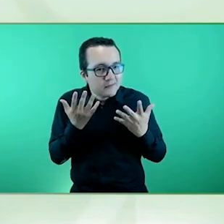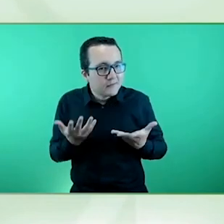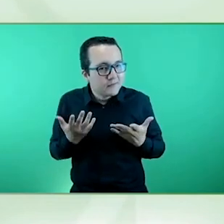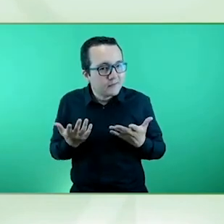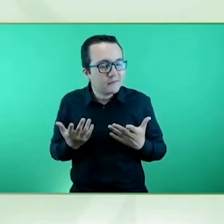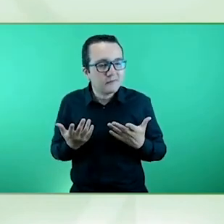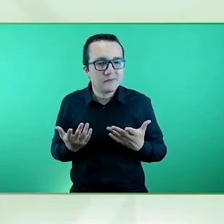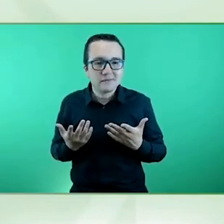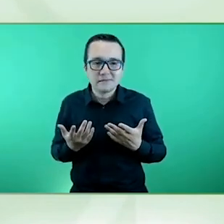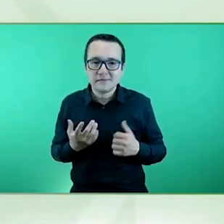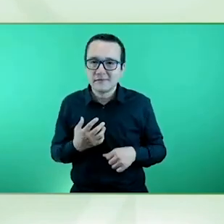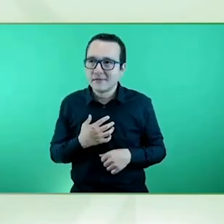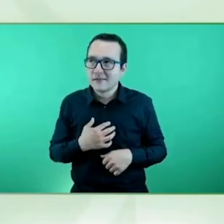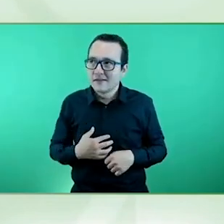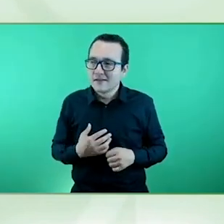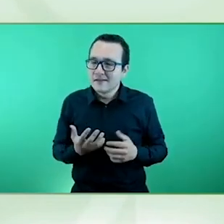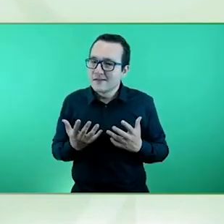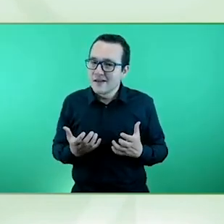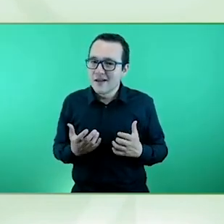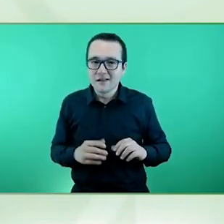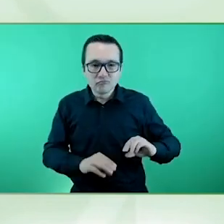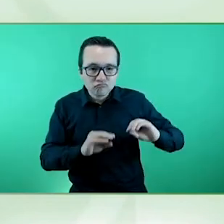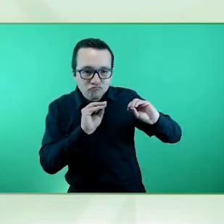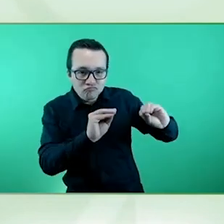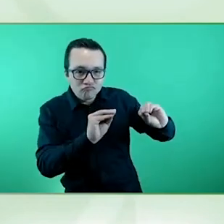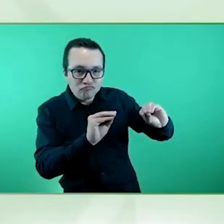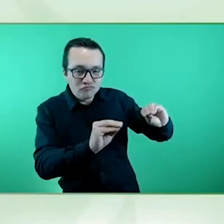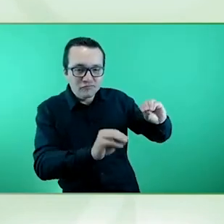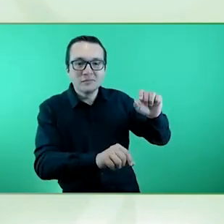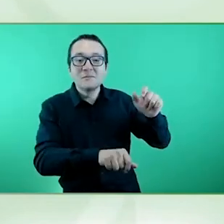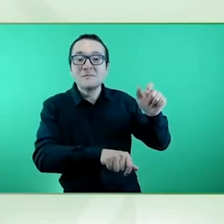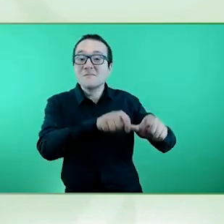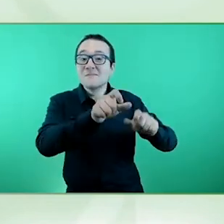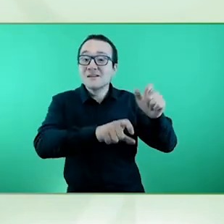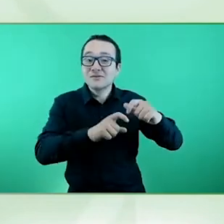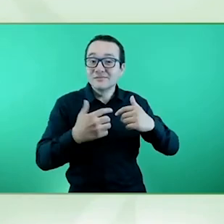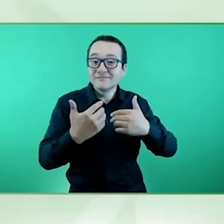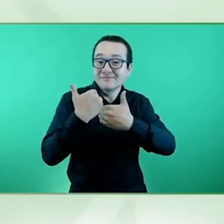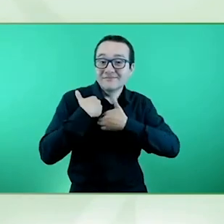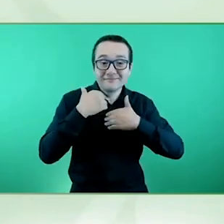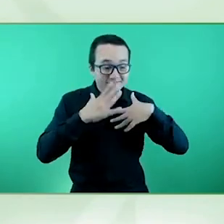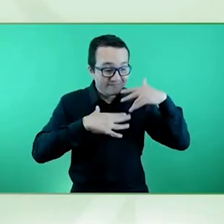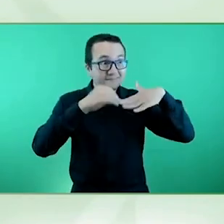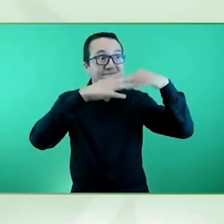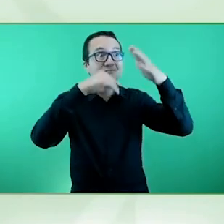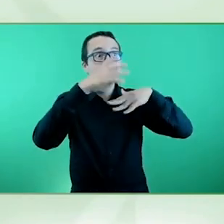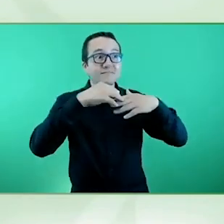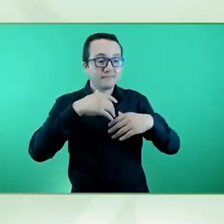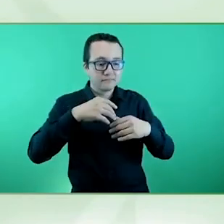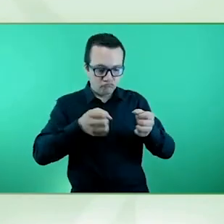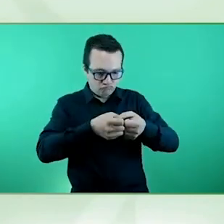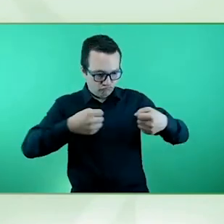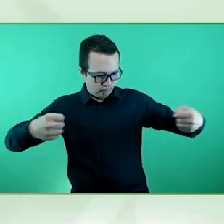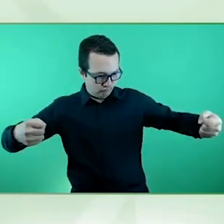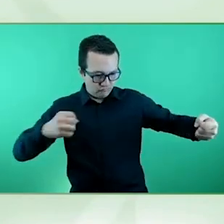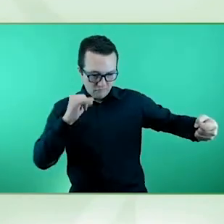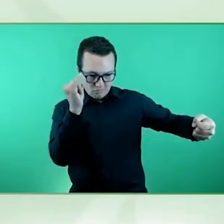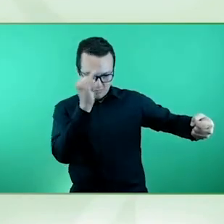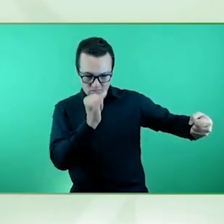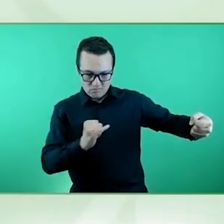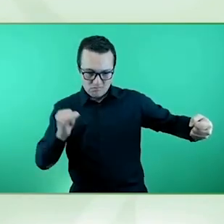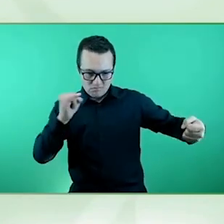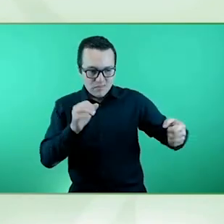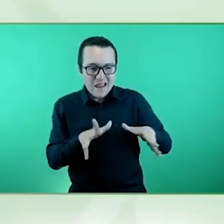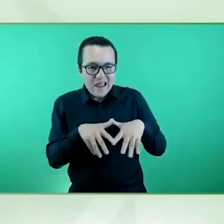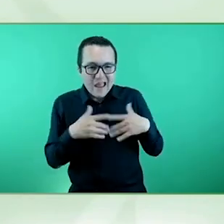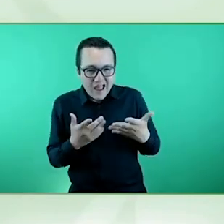formar al sector de la construcción de cómo tiene que ser una casa inteligente, accesible y sostenible. Muchas gracias por la invitación.